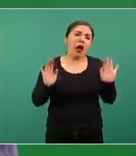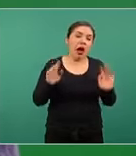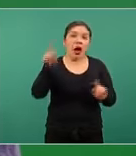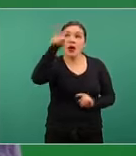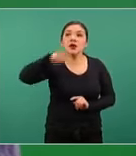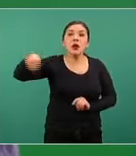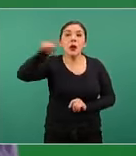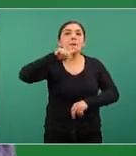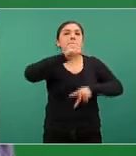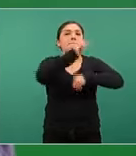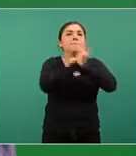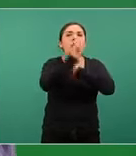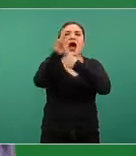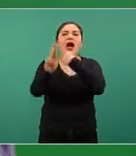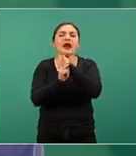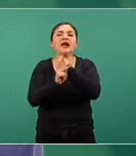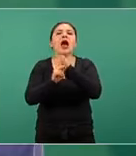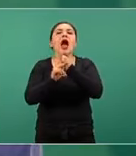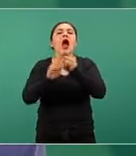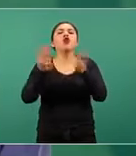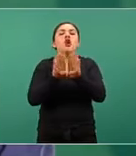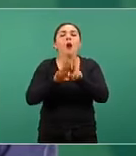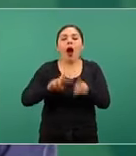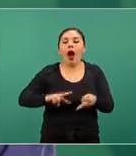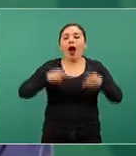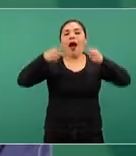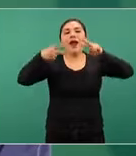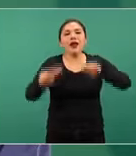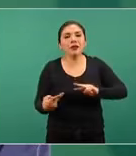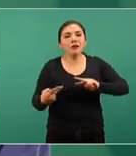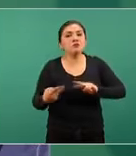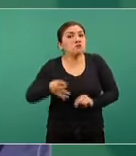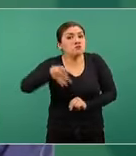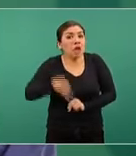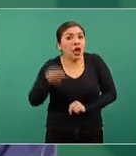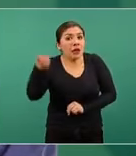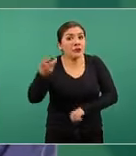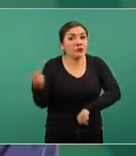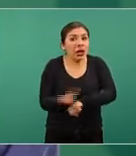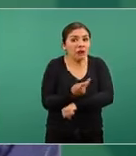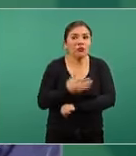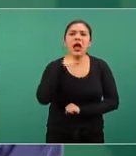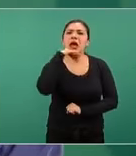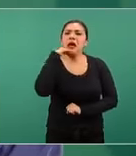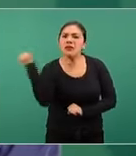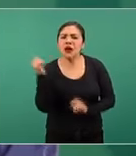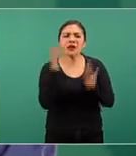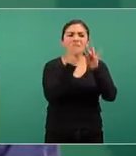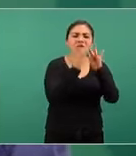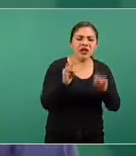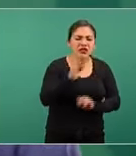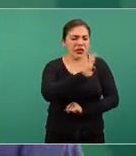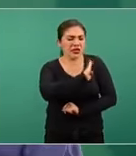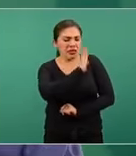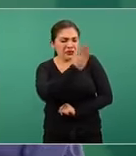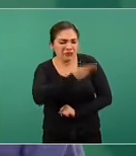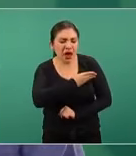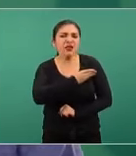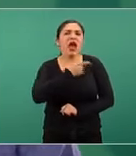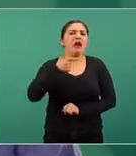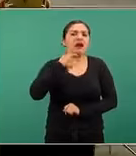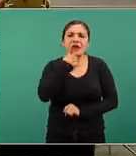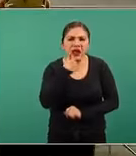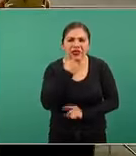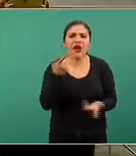revertirán su decisión y es exactamente lo que ocurrió Alemania y Francia y España y Reino